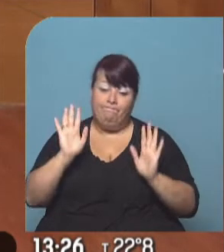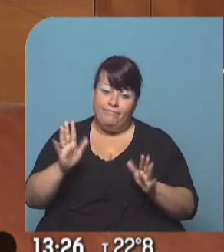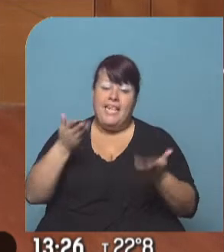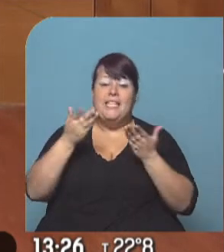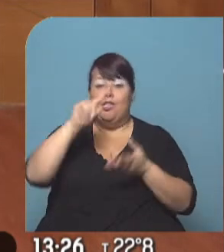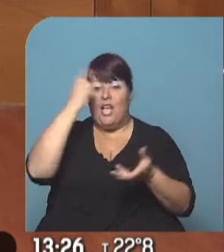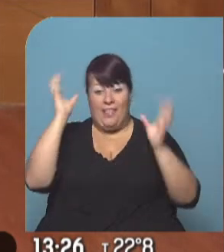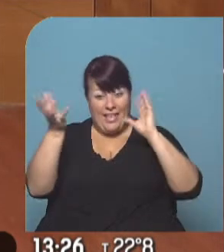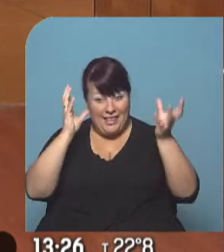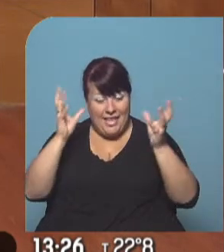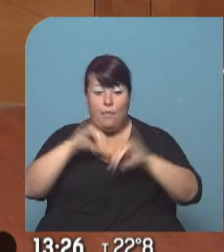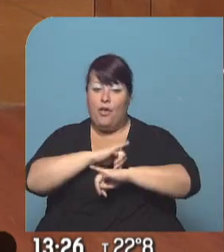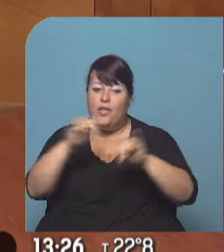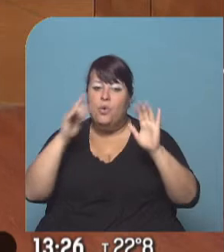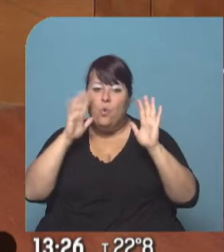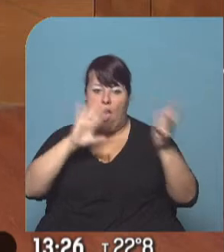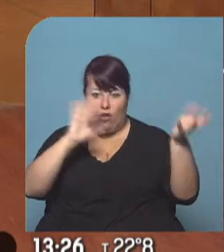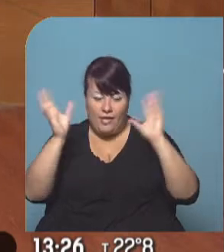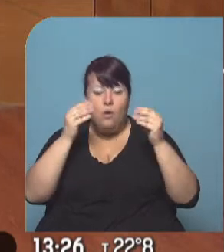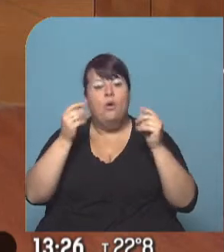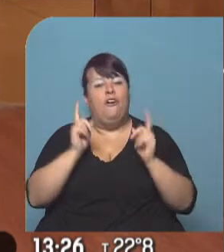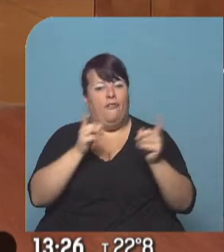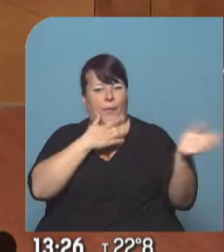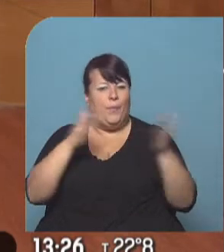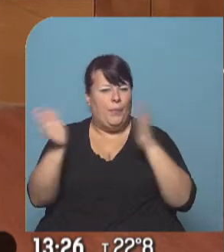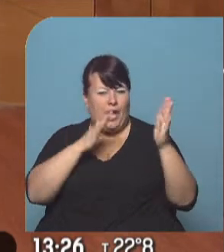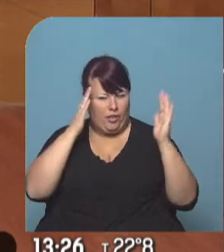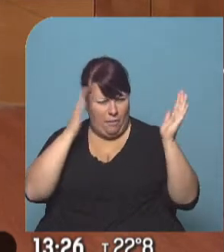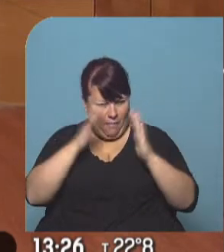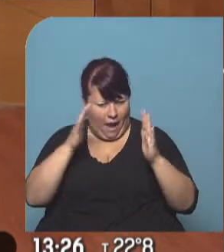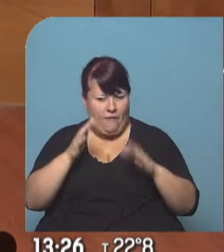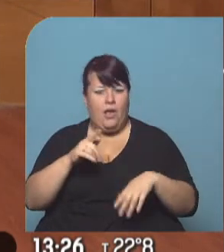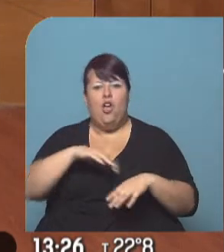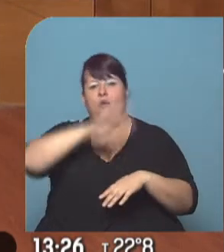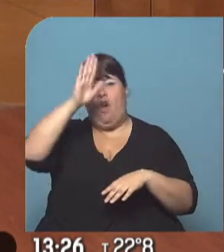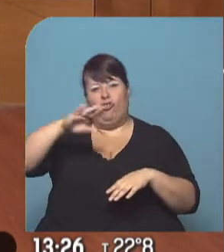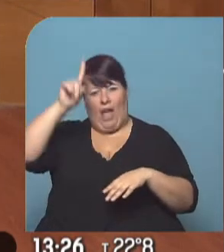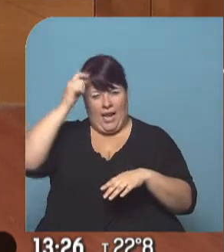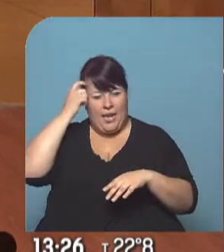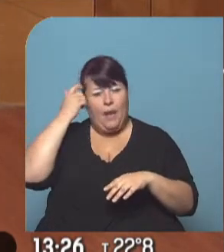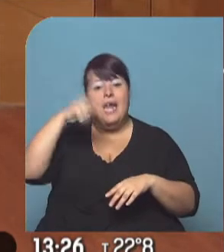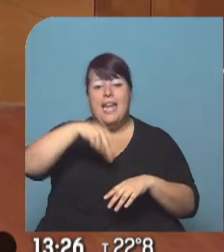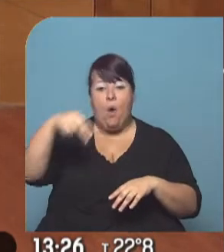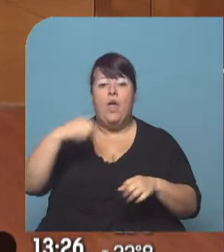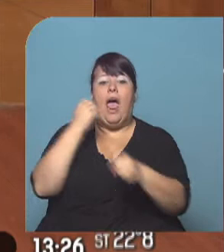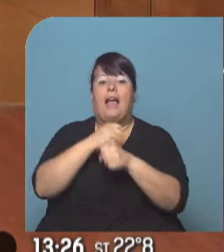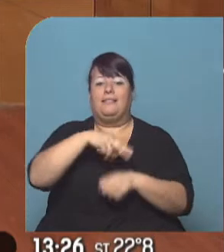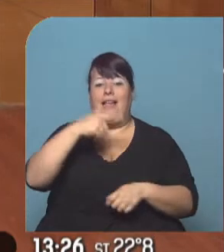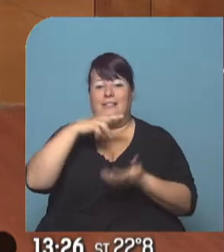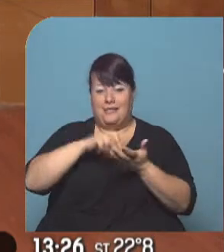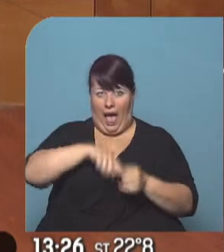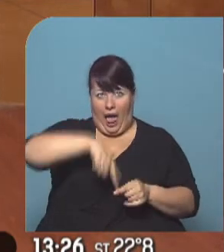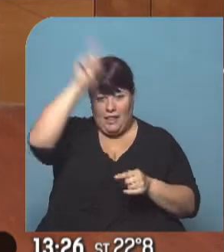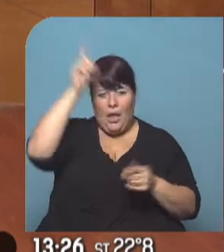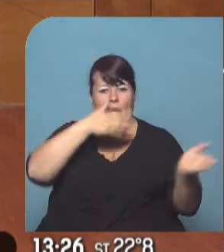Servicio Meteorológico Nacional emite un aviso alerta porque seguirán soplando vientos muy fuertes en la alta cordillera, que va desde Neuquén hasta Salta, con